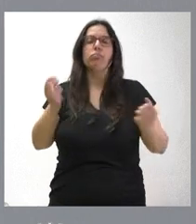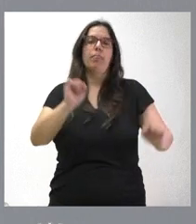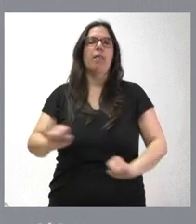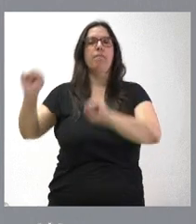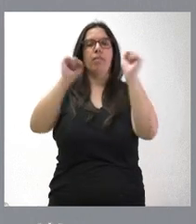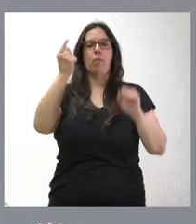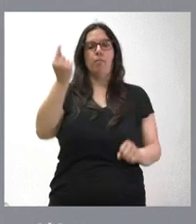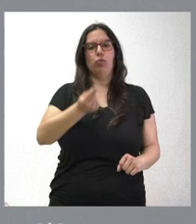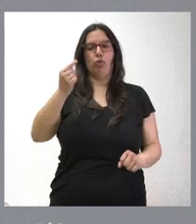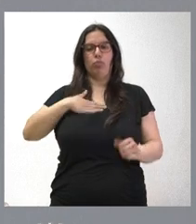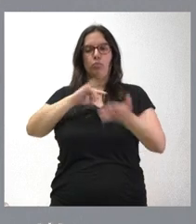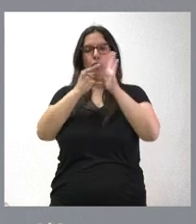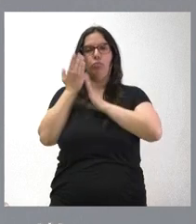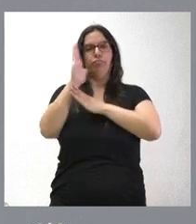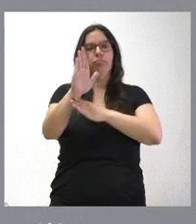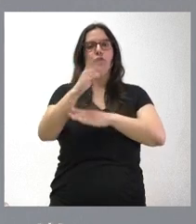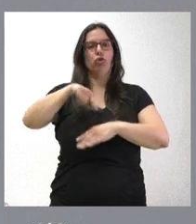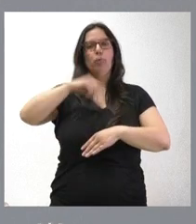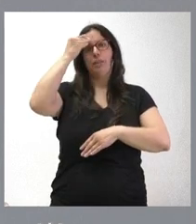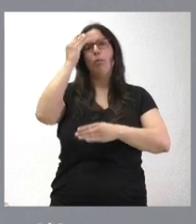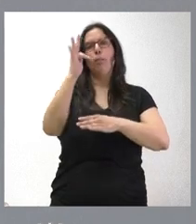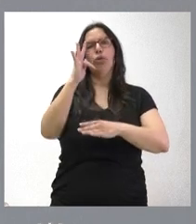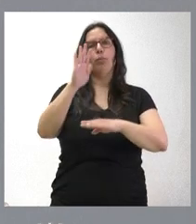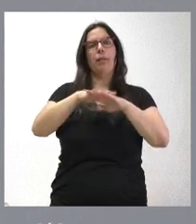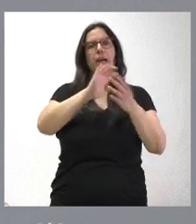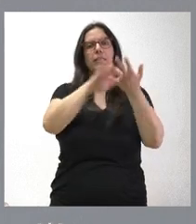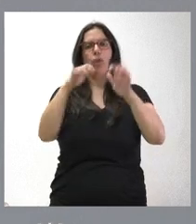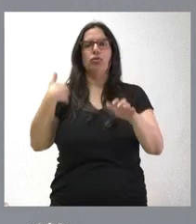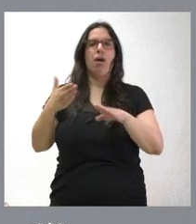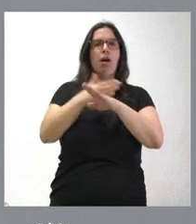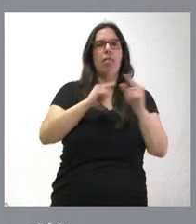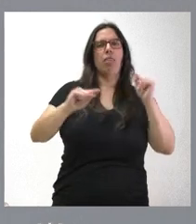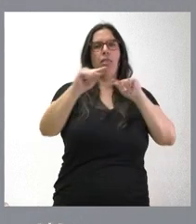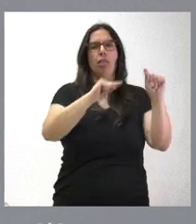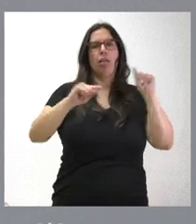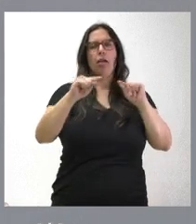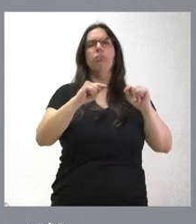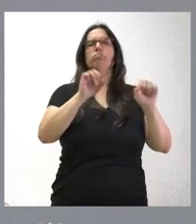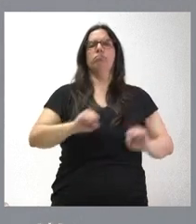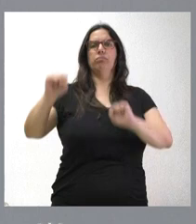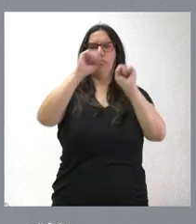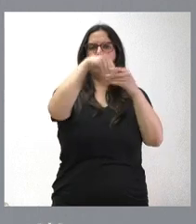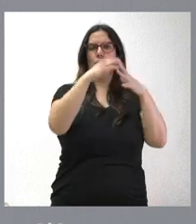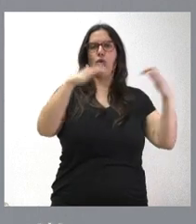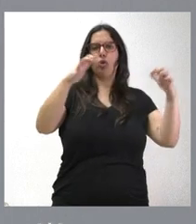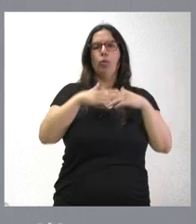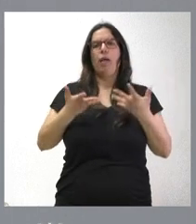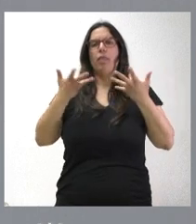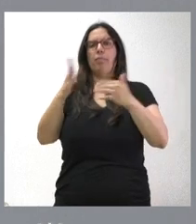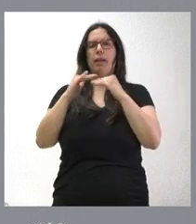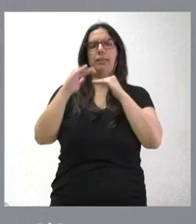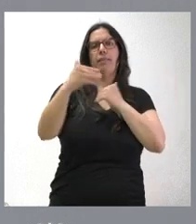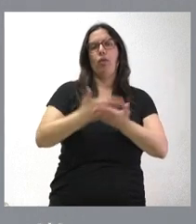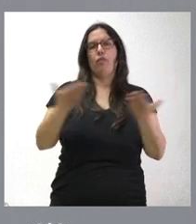presupuestos que para Castilla y León entendemos que son positivos, que hemos defendido ya en las Cortes de Castilla y León y que contribuyen a generar estabilidad y